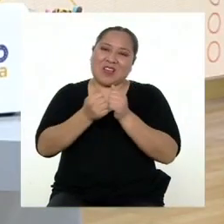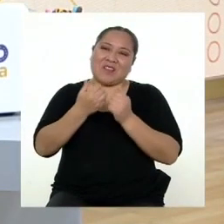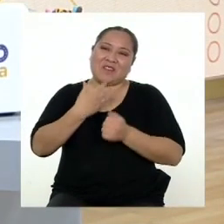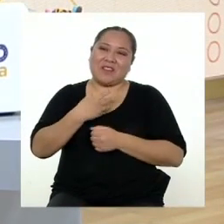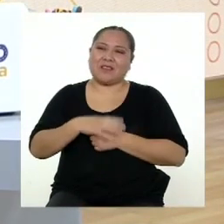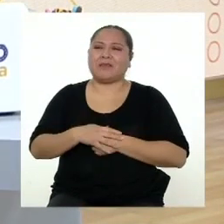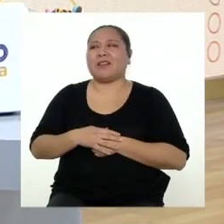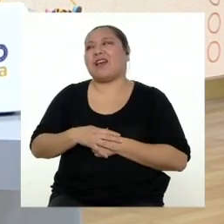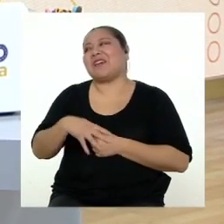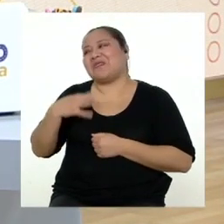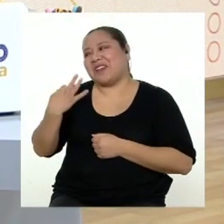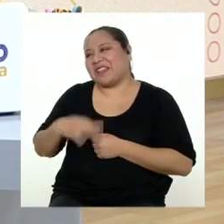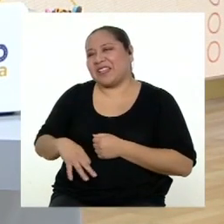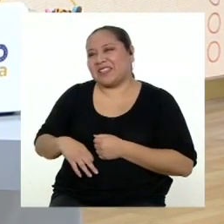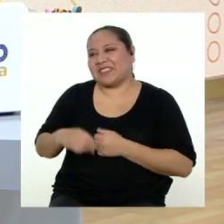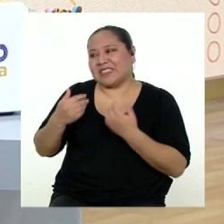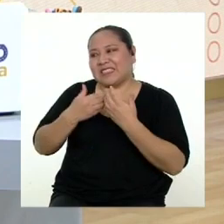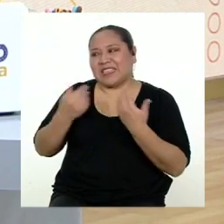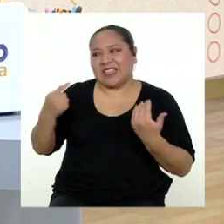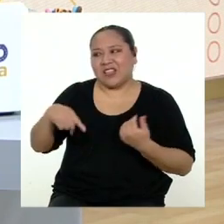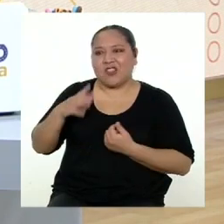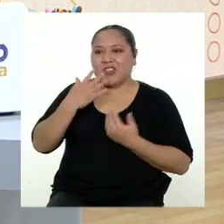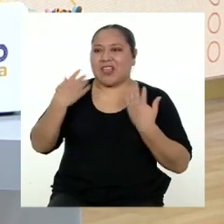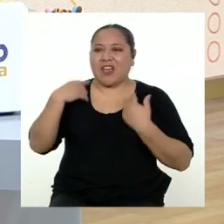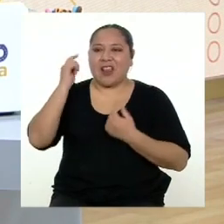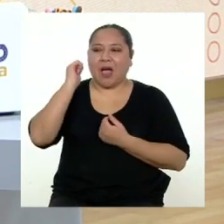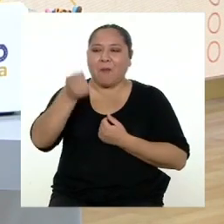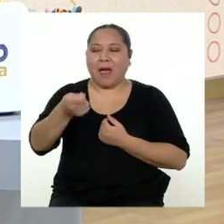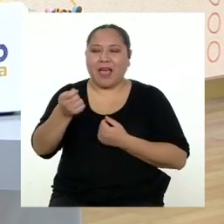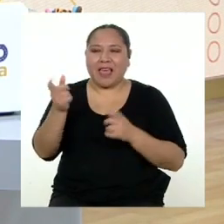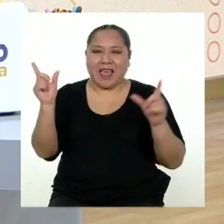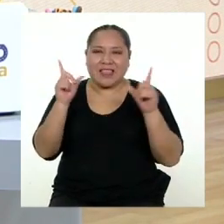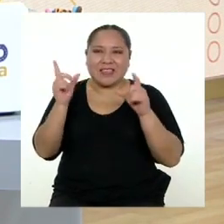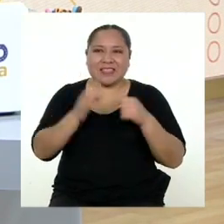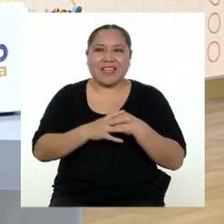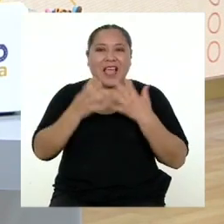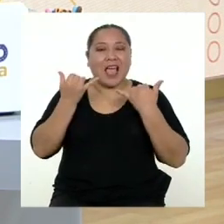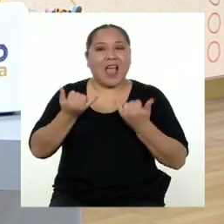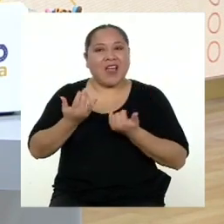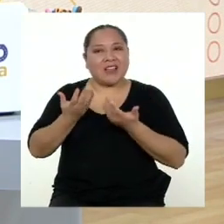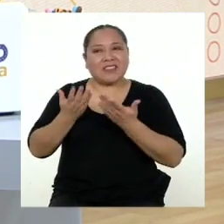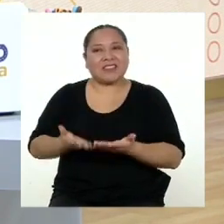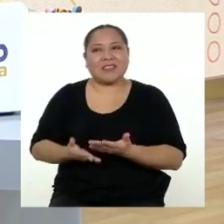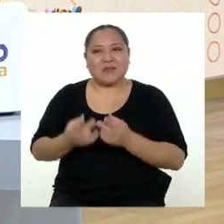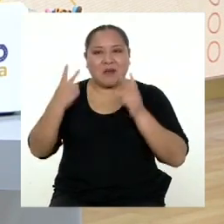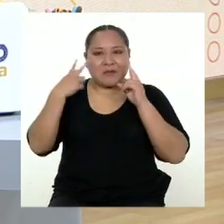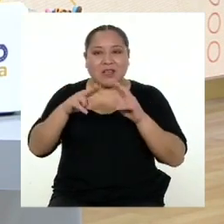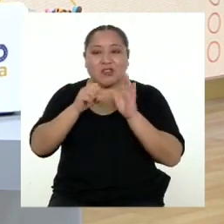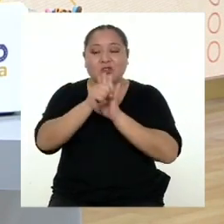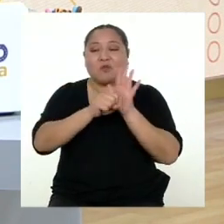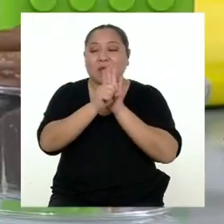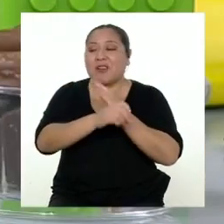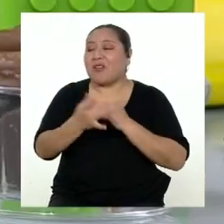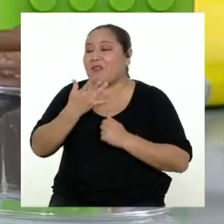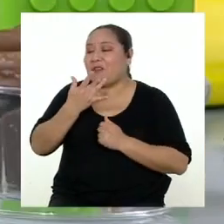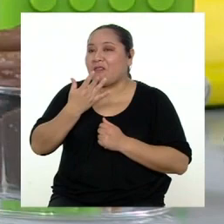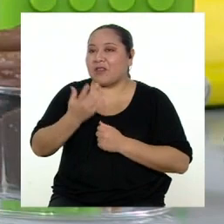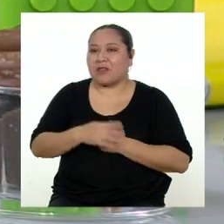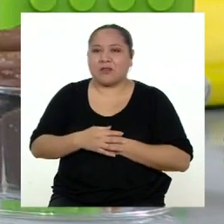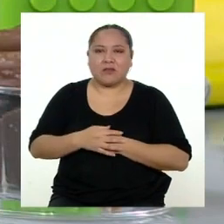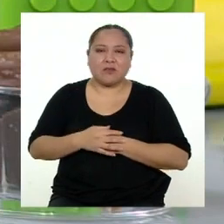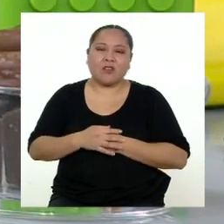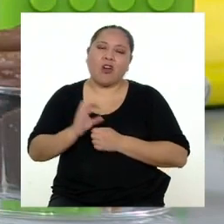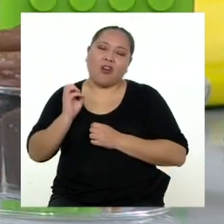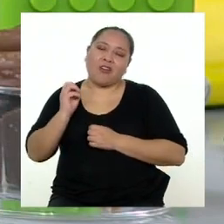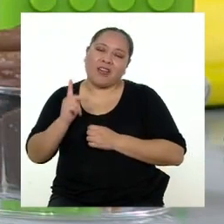Es cierto, sin ti no tendría la magia de la televisión. Ahora, en retribución, vamos a ver tu película favorita. No,